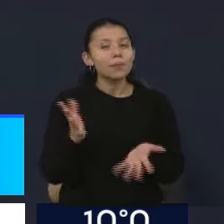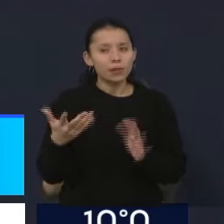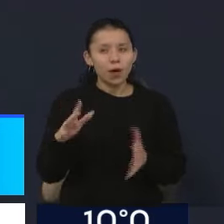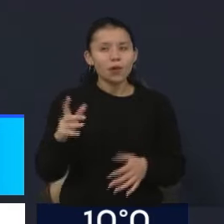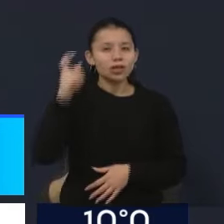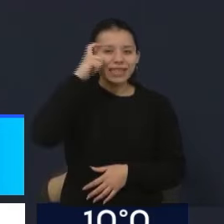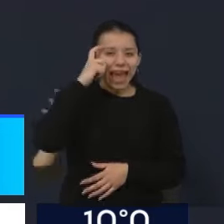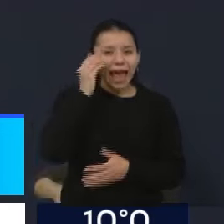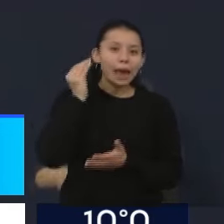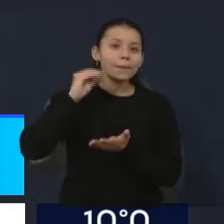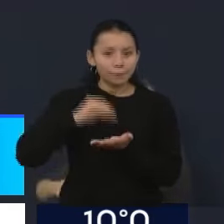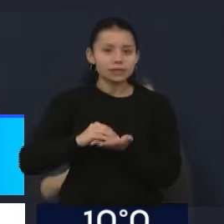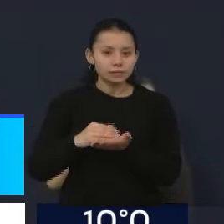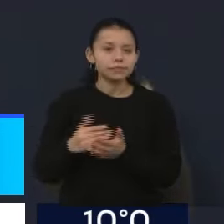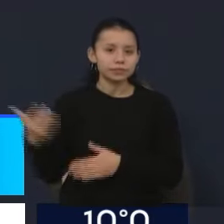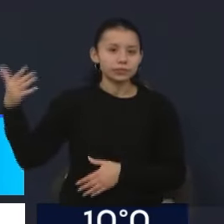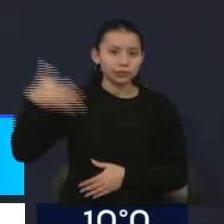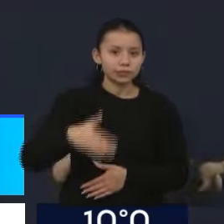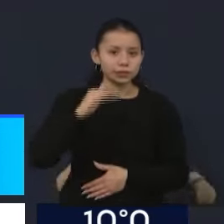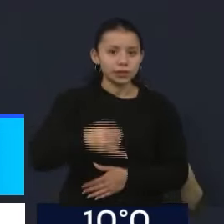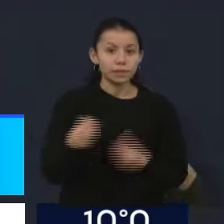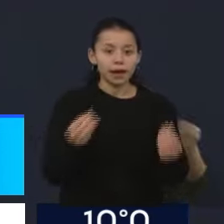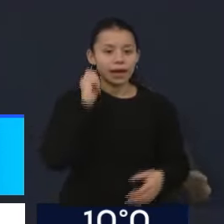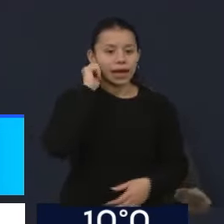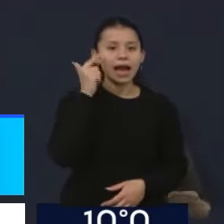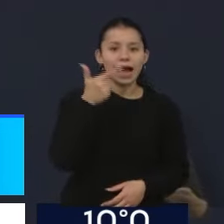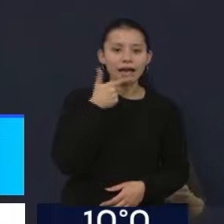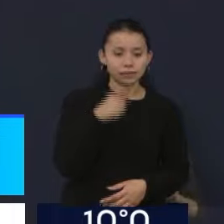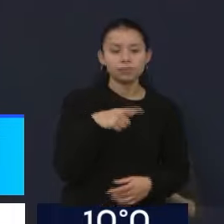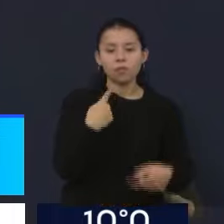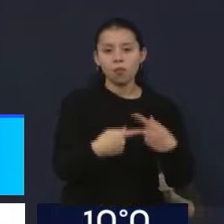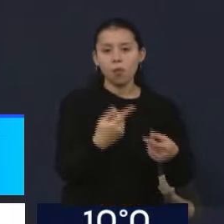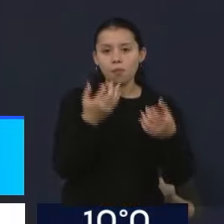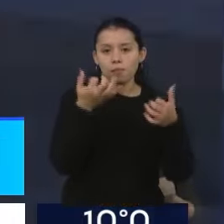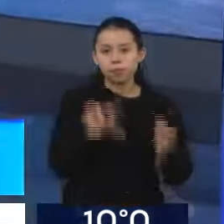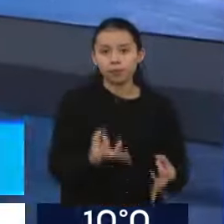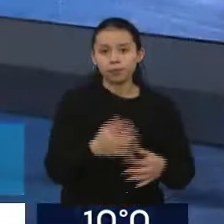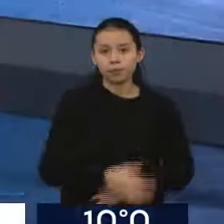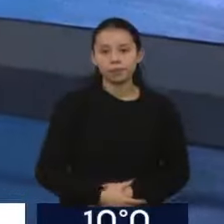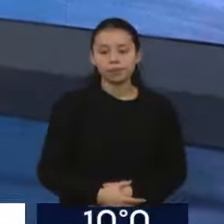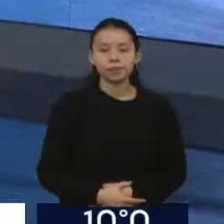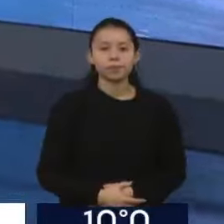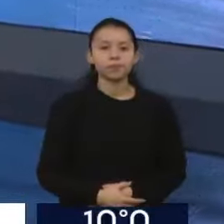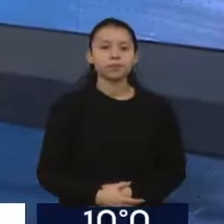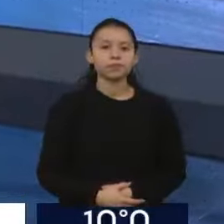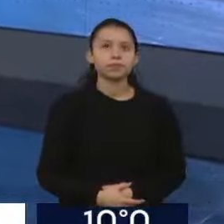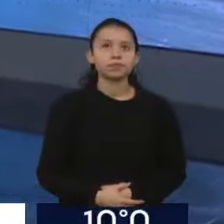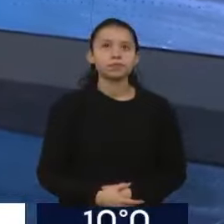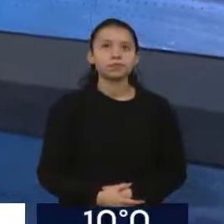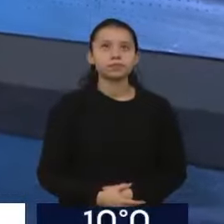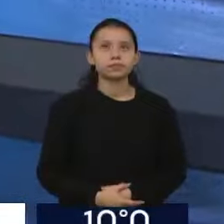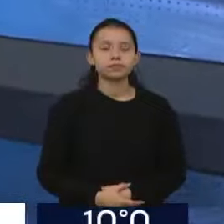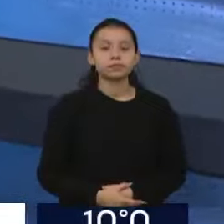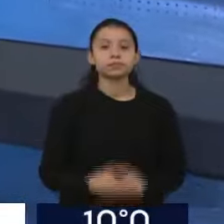supuesto van a colaborar con que no haya faltante de gas, ni ahora ni más adelante. Bueno, el gobierno habla de que se